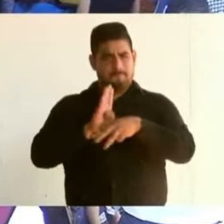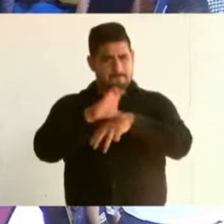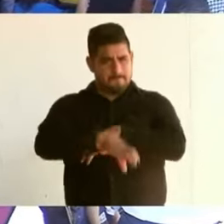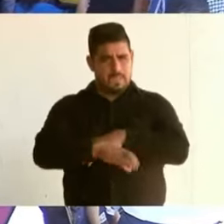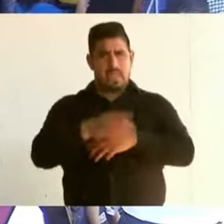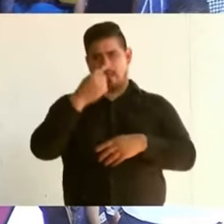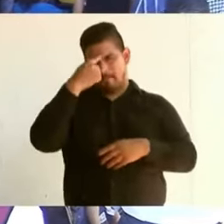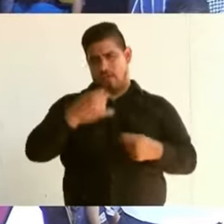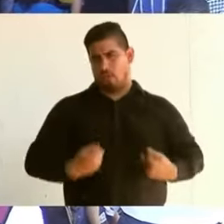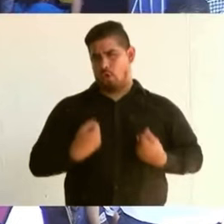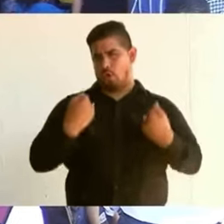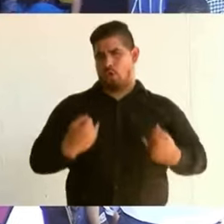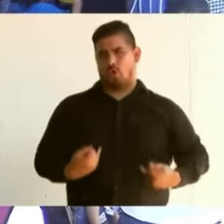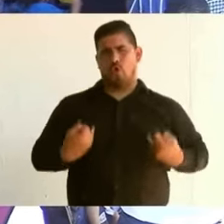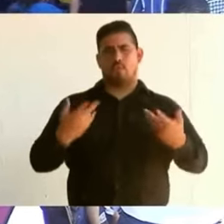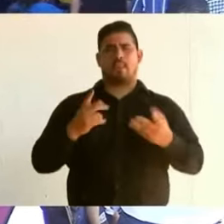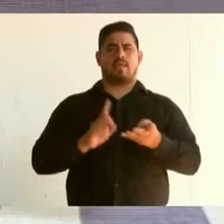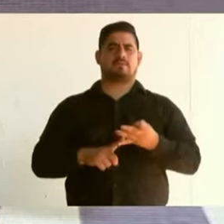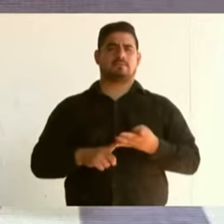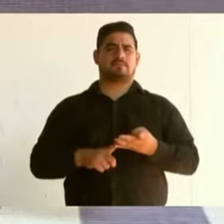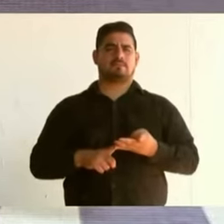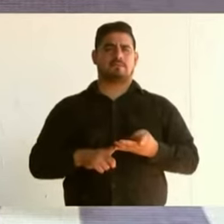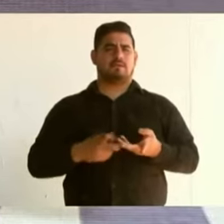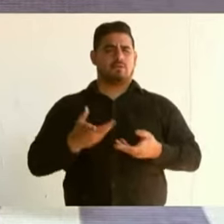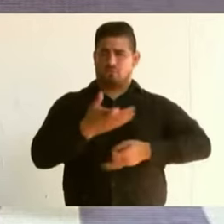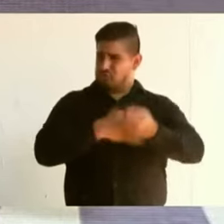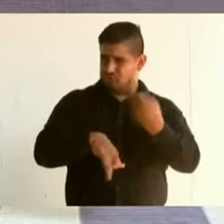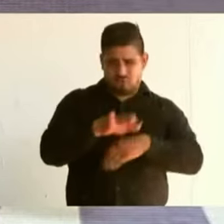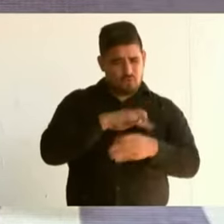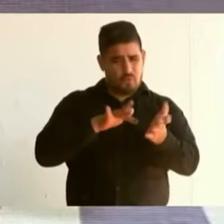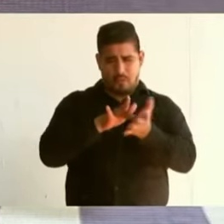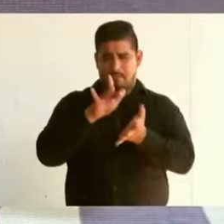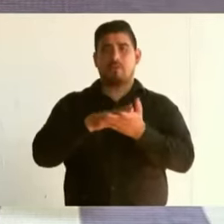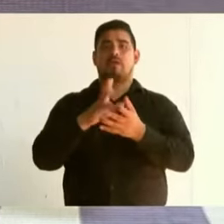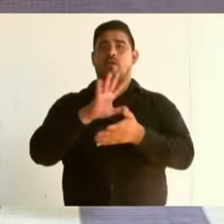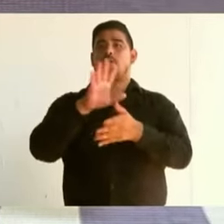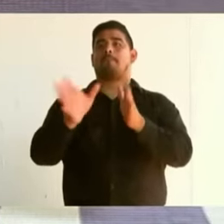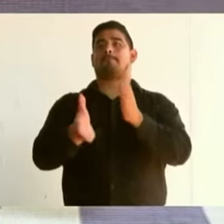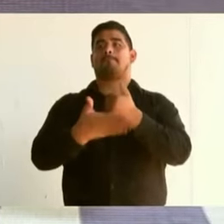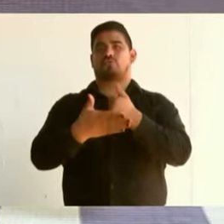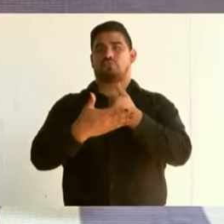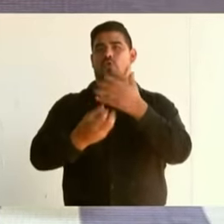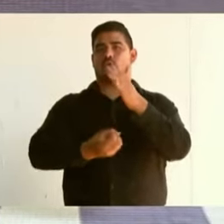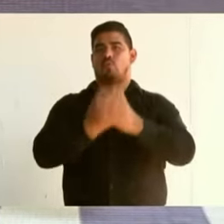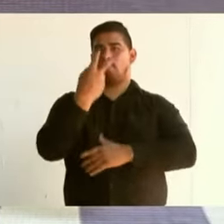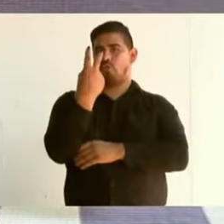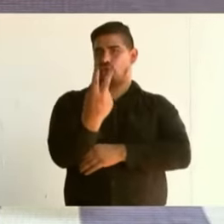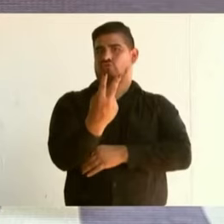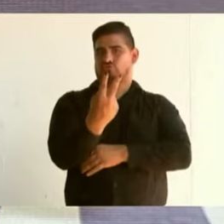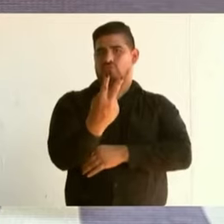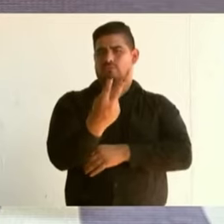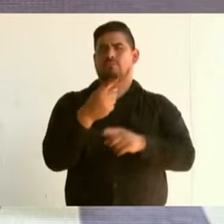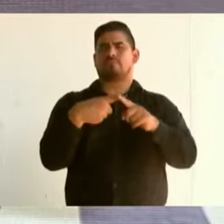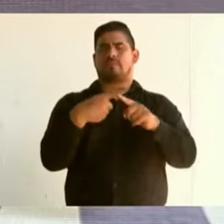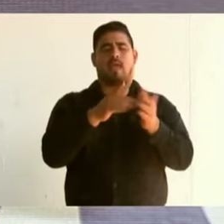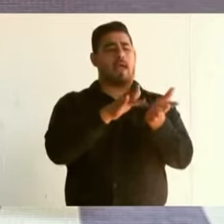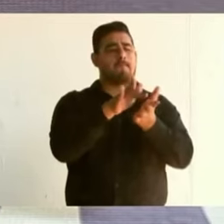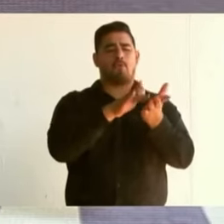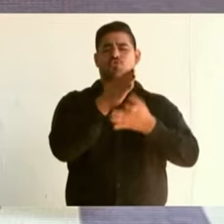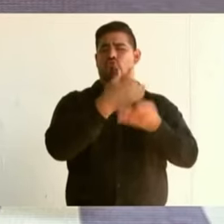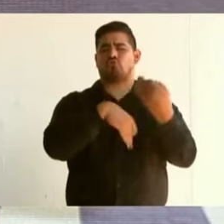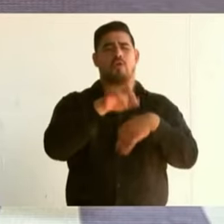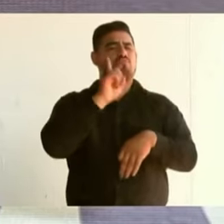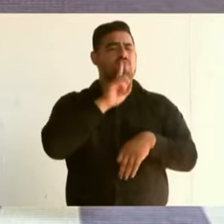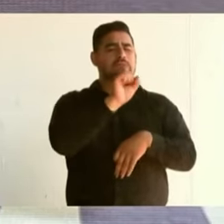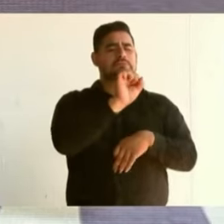jóvenes, el Sembrando Vida. Y vienen dos nuevos programas, el apoyo a todas las mujeres